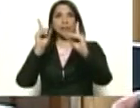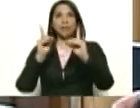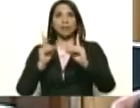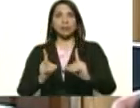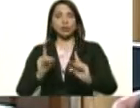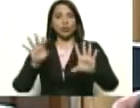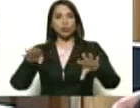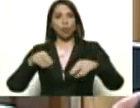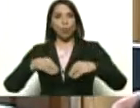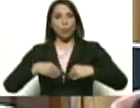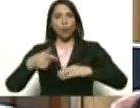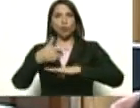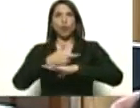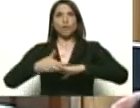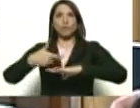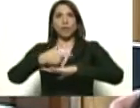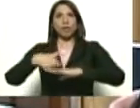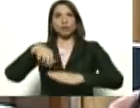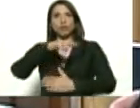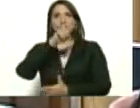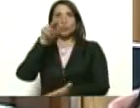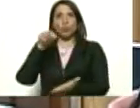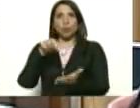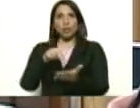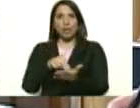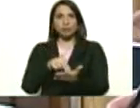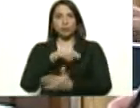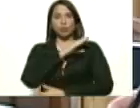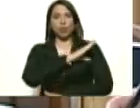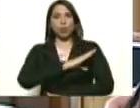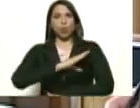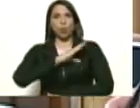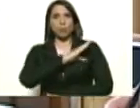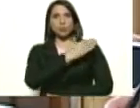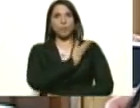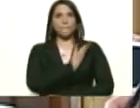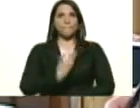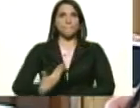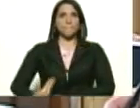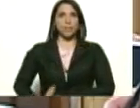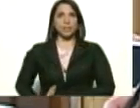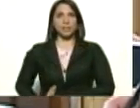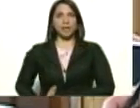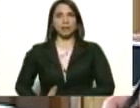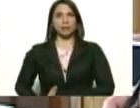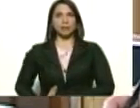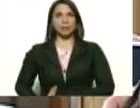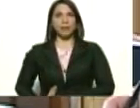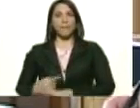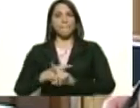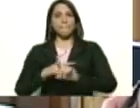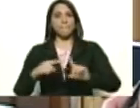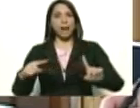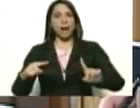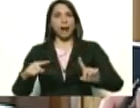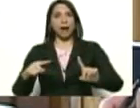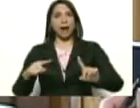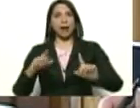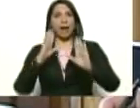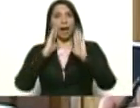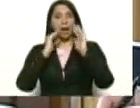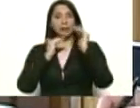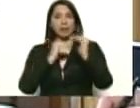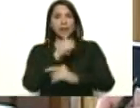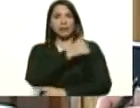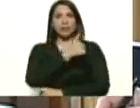tomó el gobierno nacional y la comisión presidencial justamente para atender cada situación